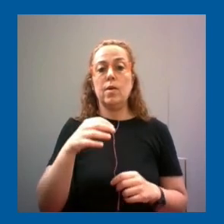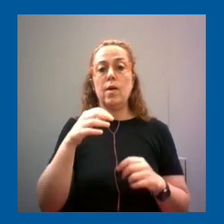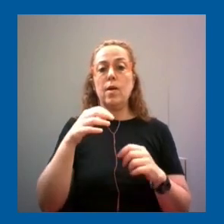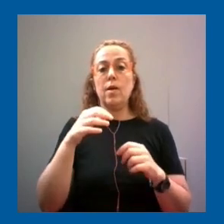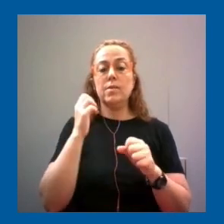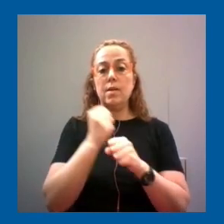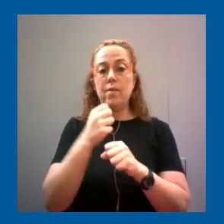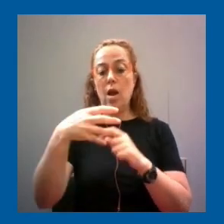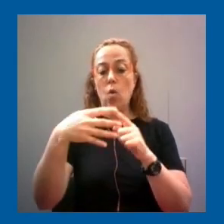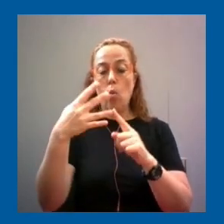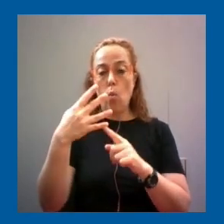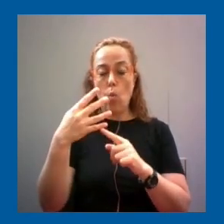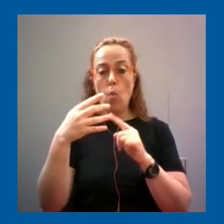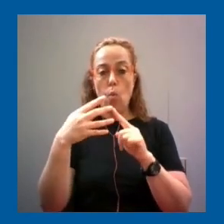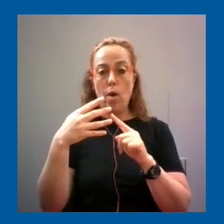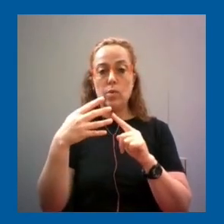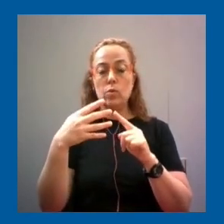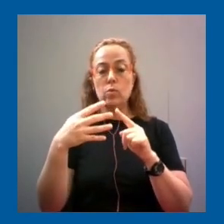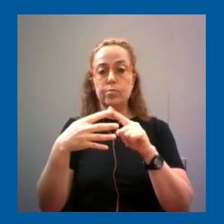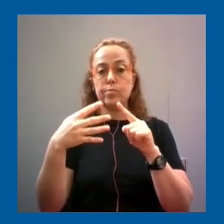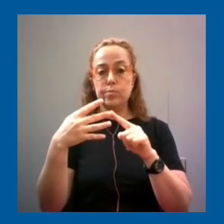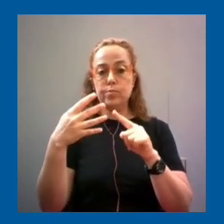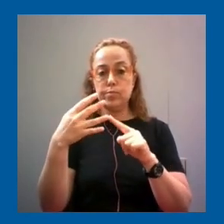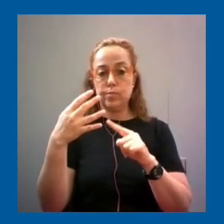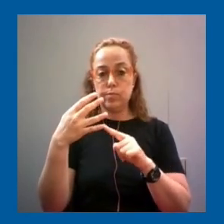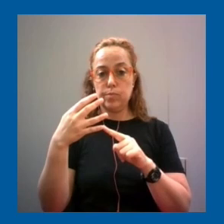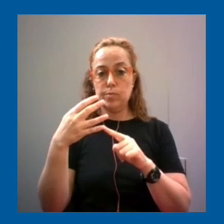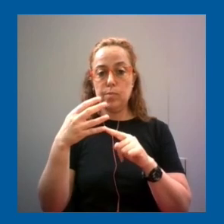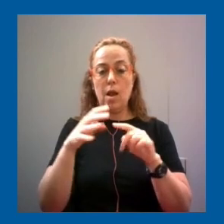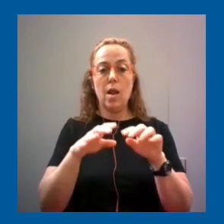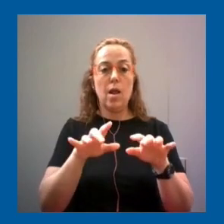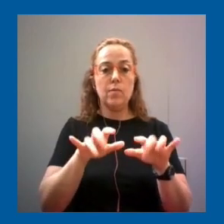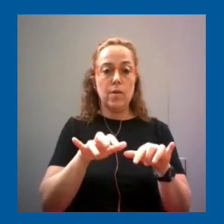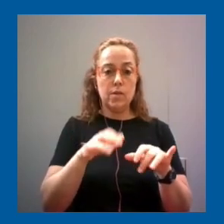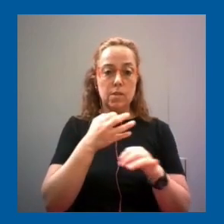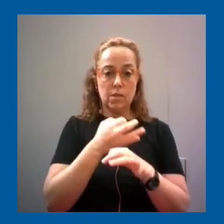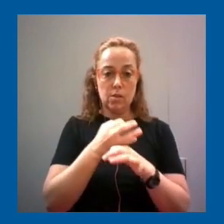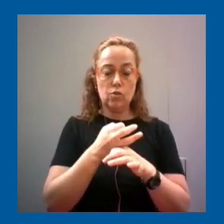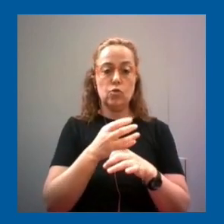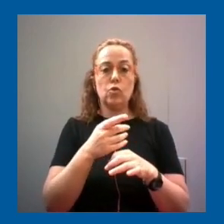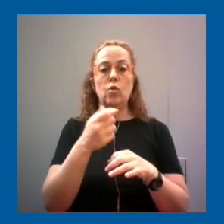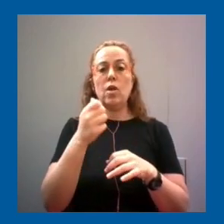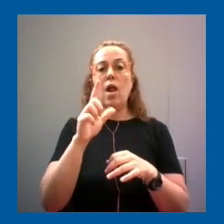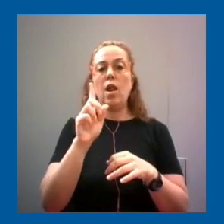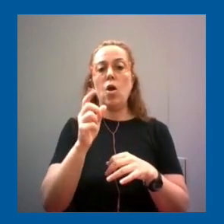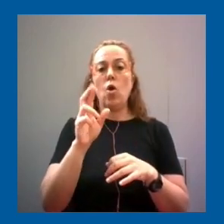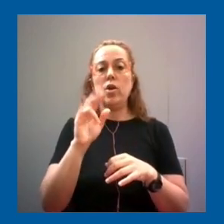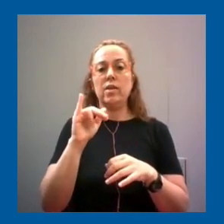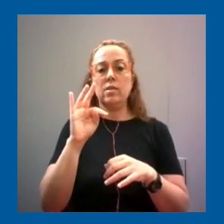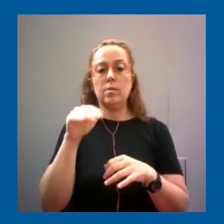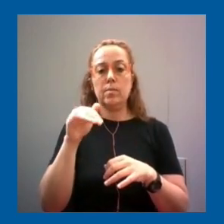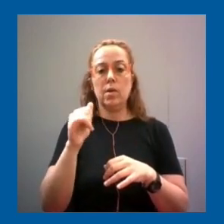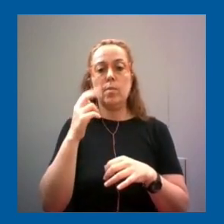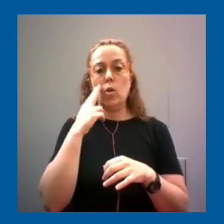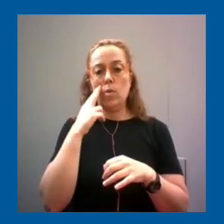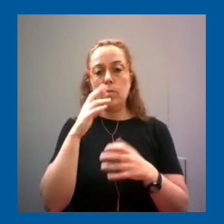cuatro contenidos estructurantes y como verán alfabetización y ciudadanía digital algoritmia programación problemas computacionales arquitectura